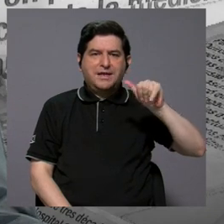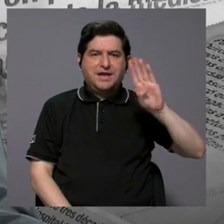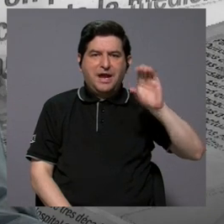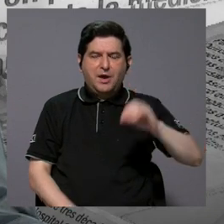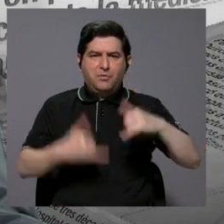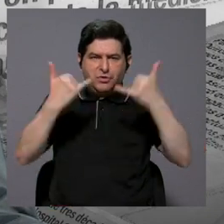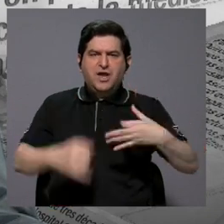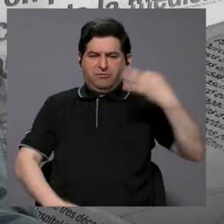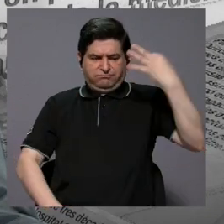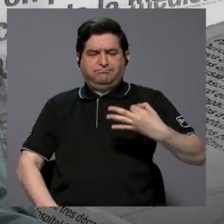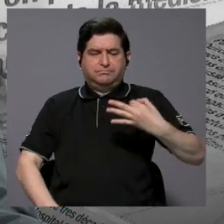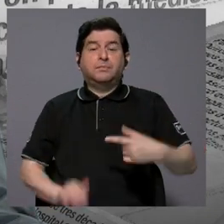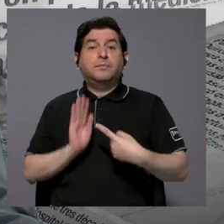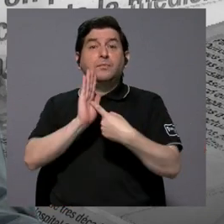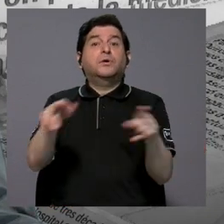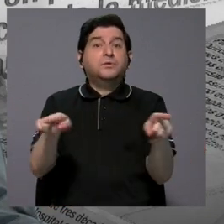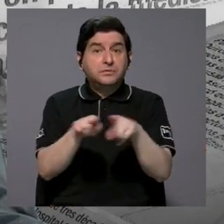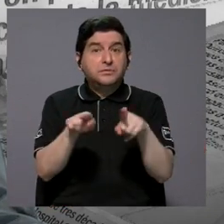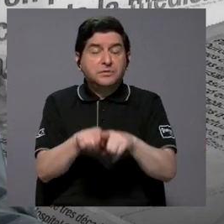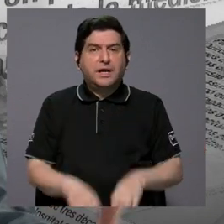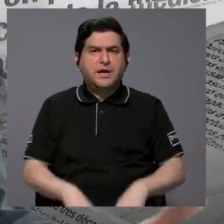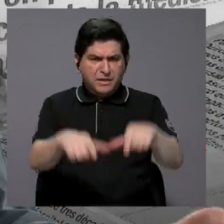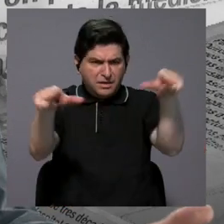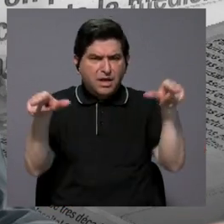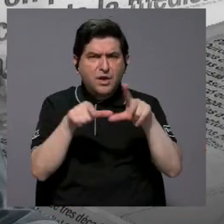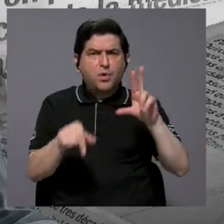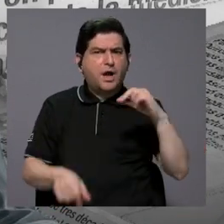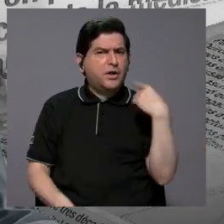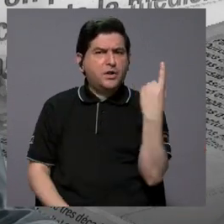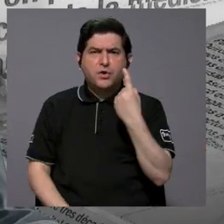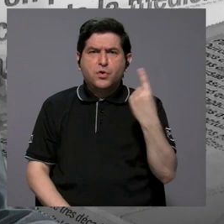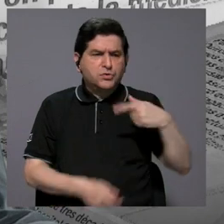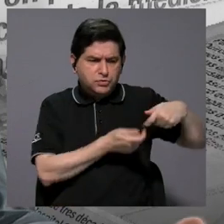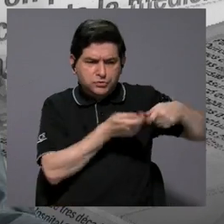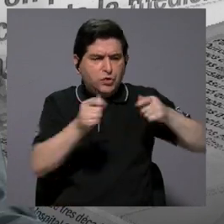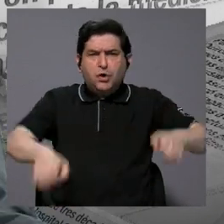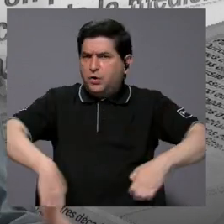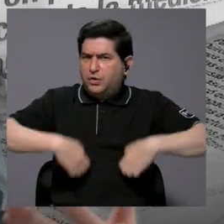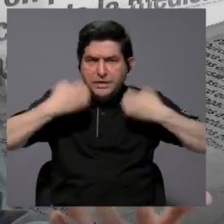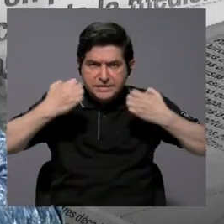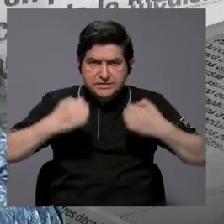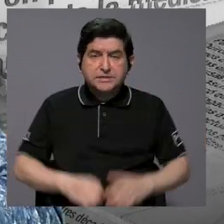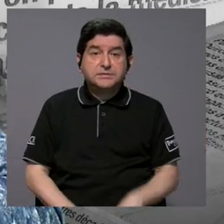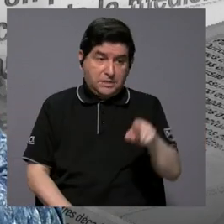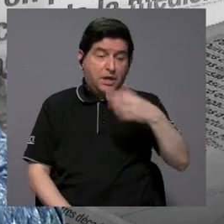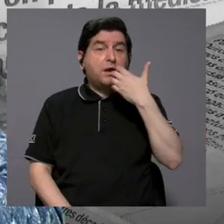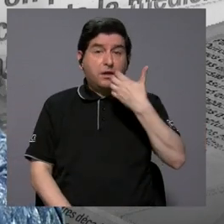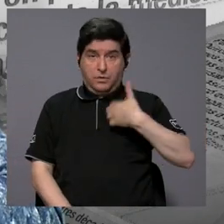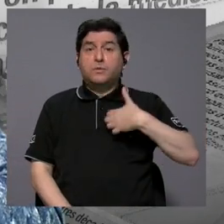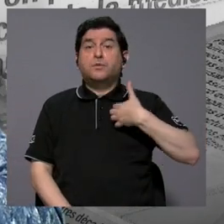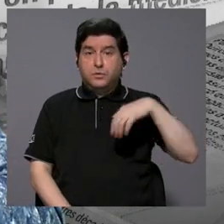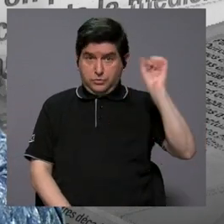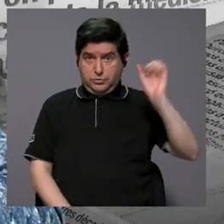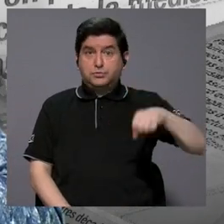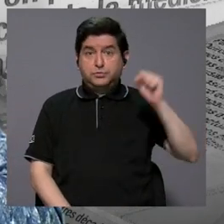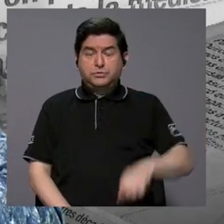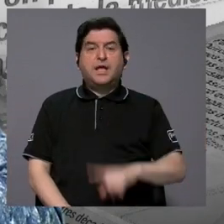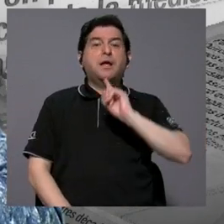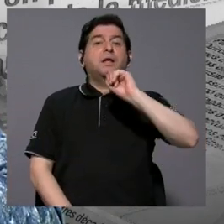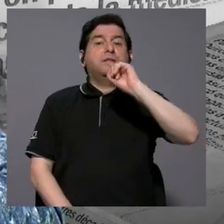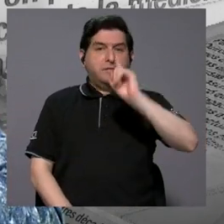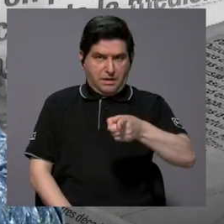pero mostrando también que Guayau no es el único sitio arqueológico que hay. Que Guayau es privilegiado precisamente por la